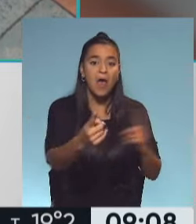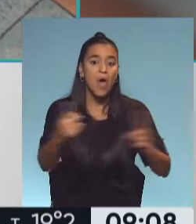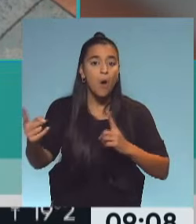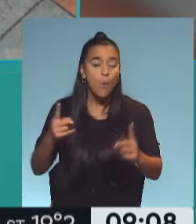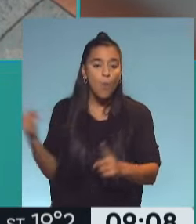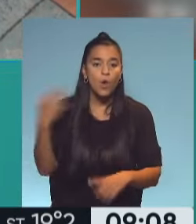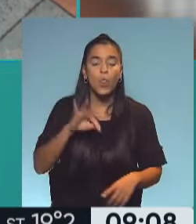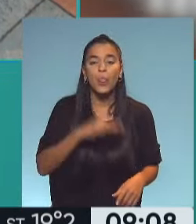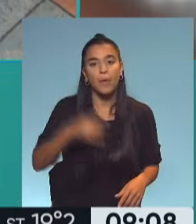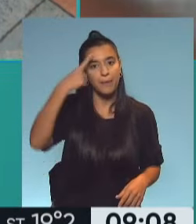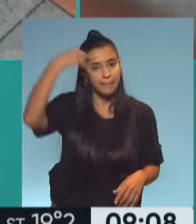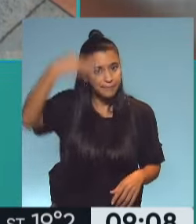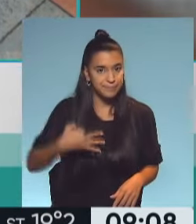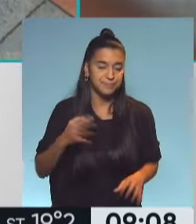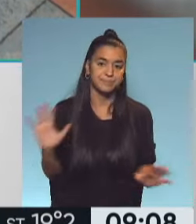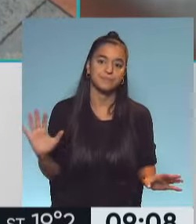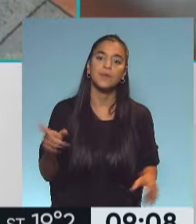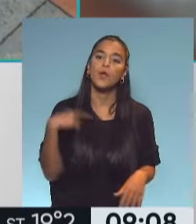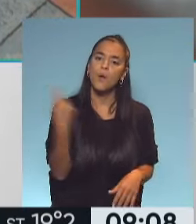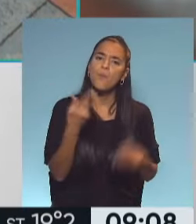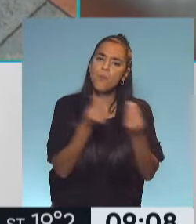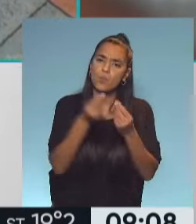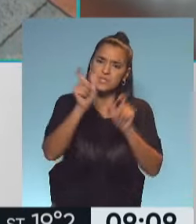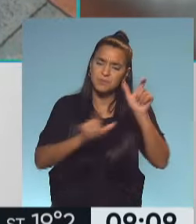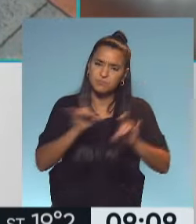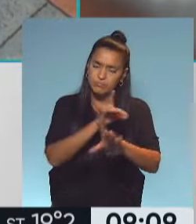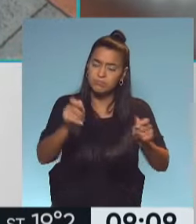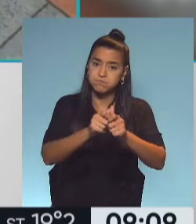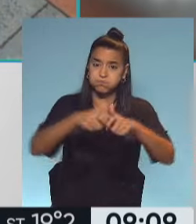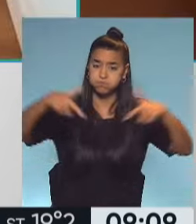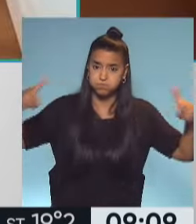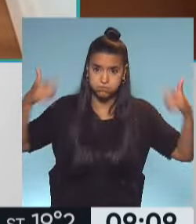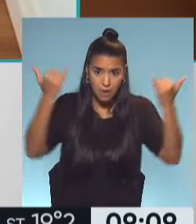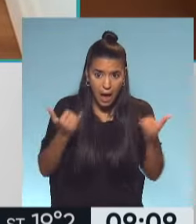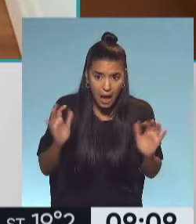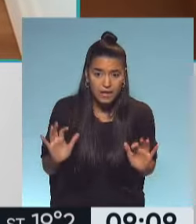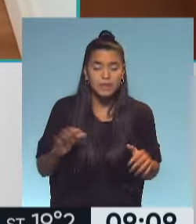tiene que tomar conciencia. Tenemos muchos casos, están creciendo los casos,